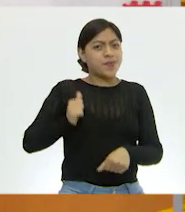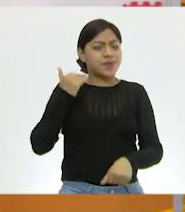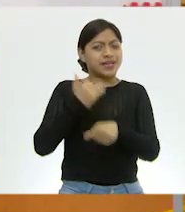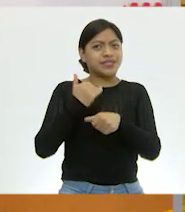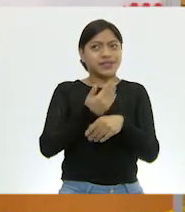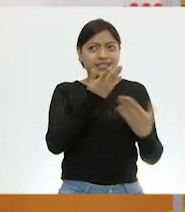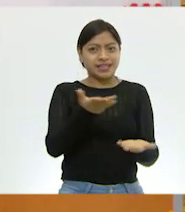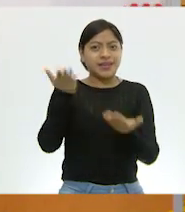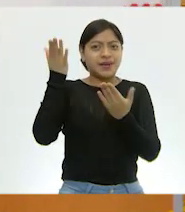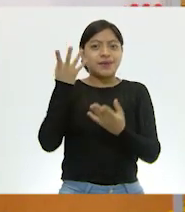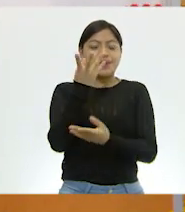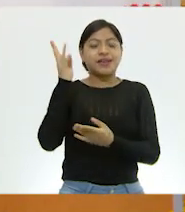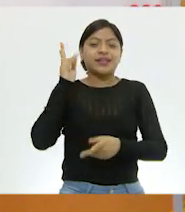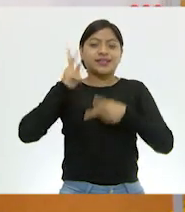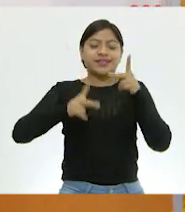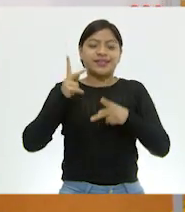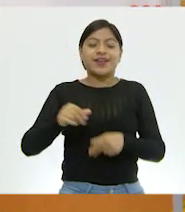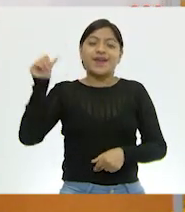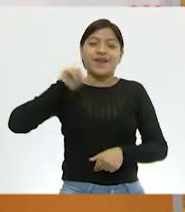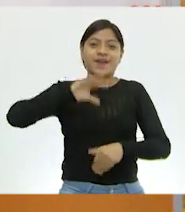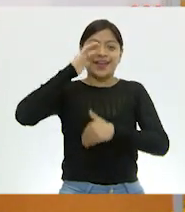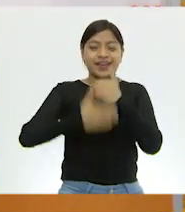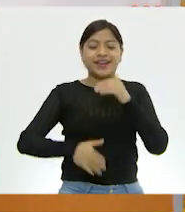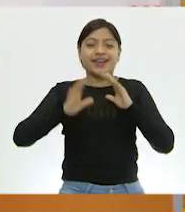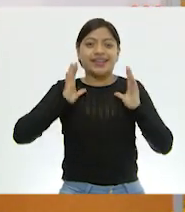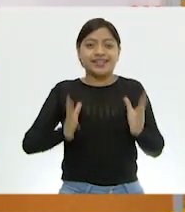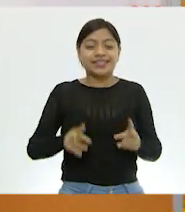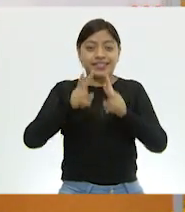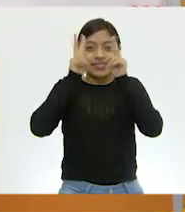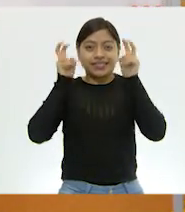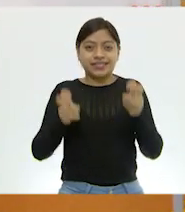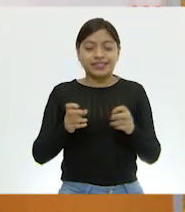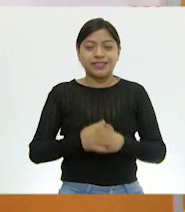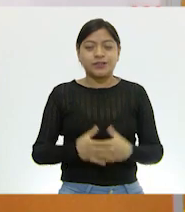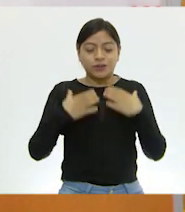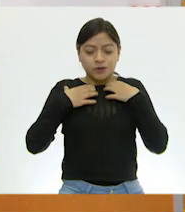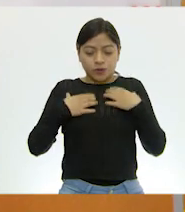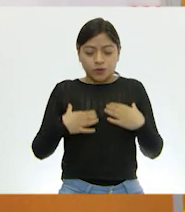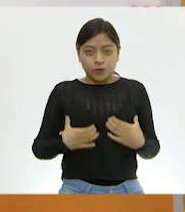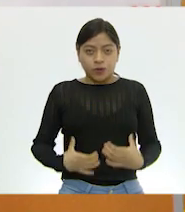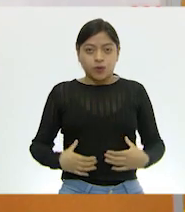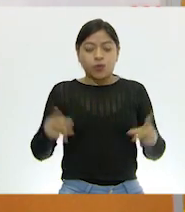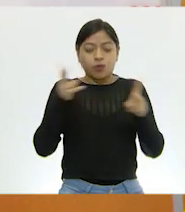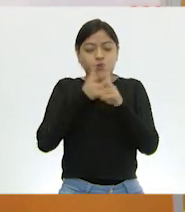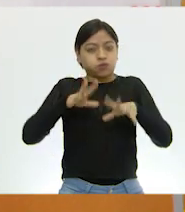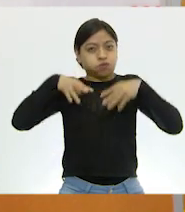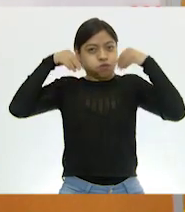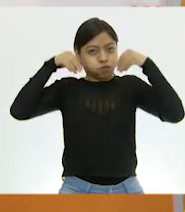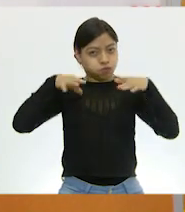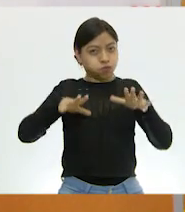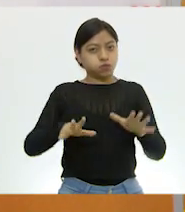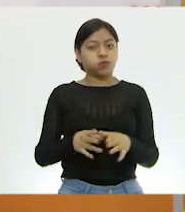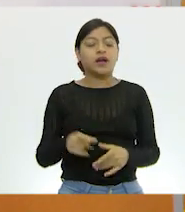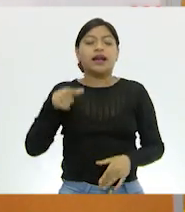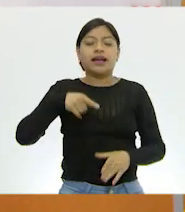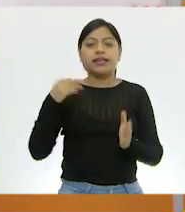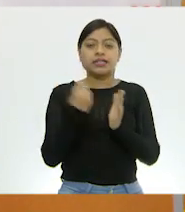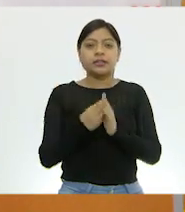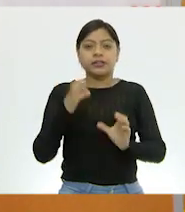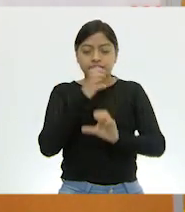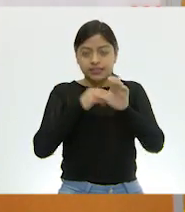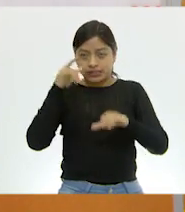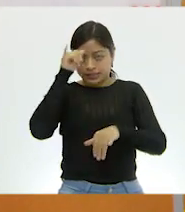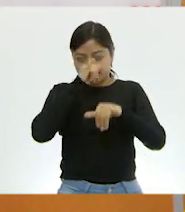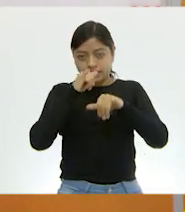momento para practicarla. Por hoy hemos terminado con el tema A Todo Pulmón, de la asignatura de Ciencias Naturales de